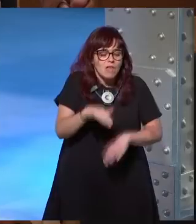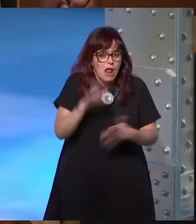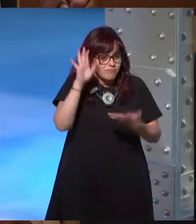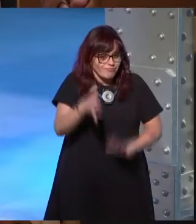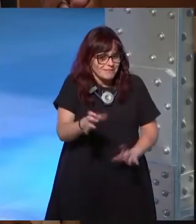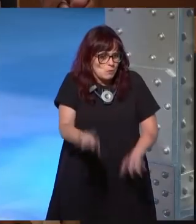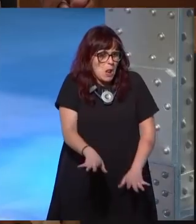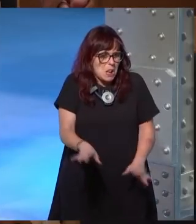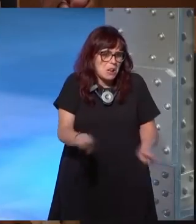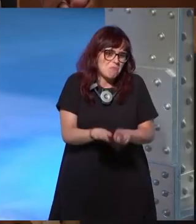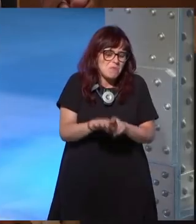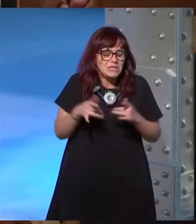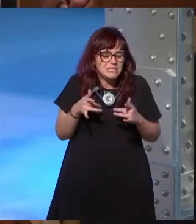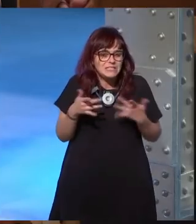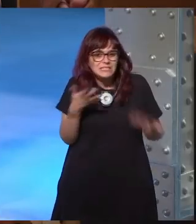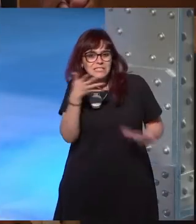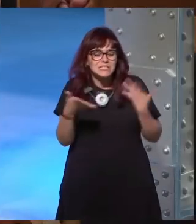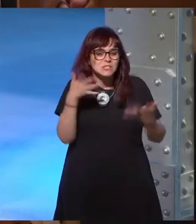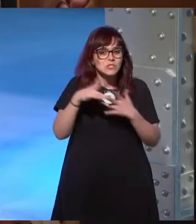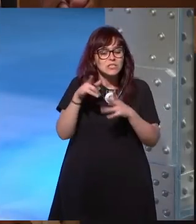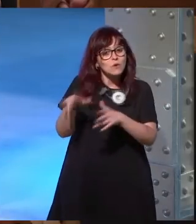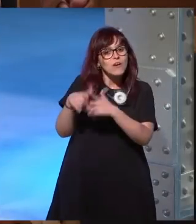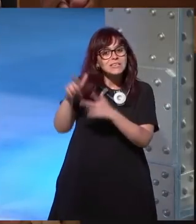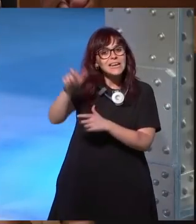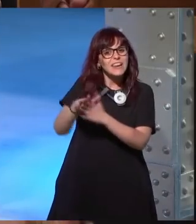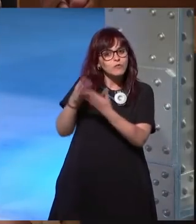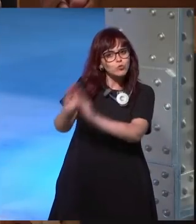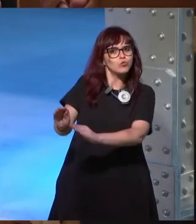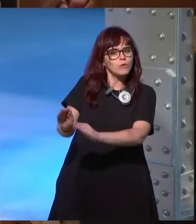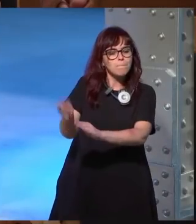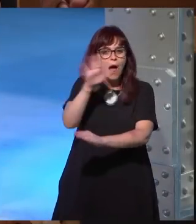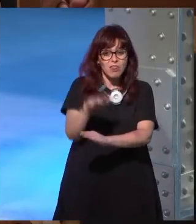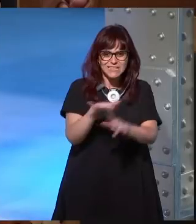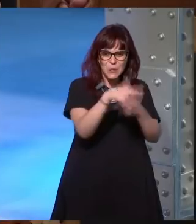lo que baraja un poco tu libro que es el hecho de que